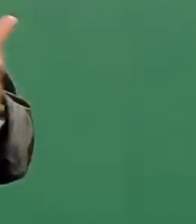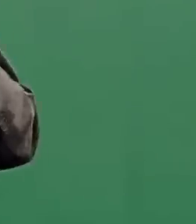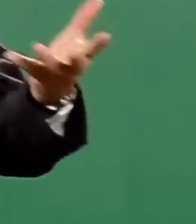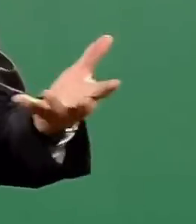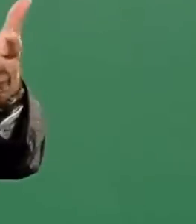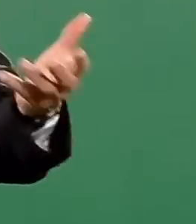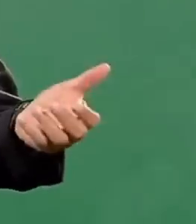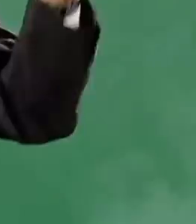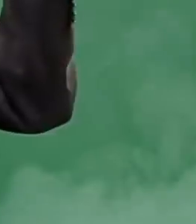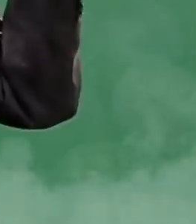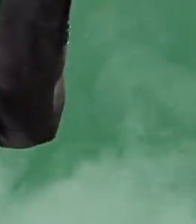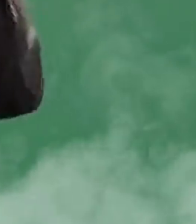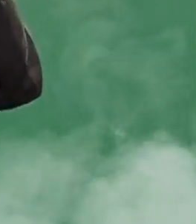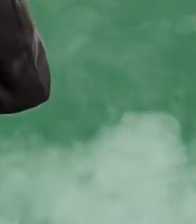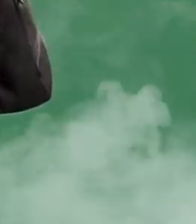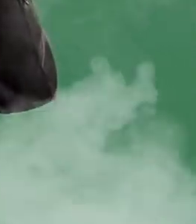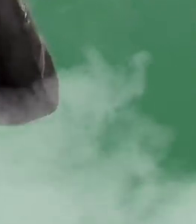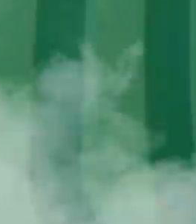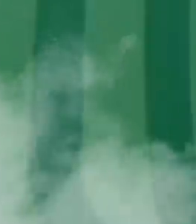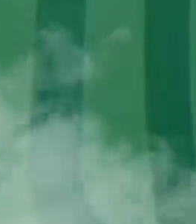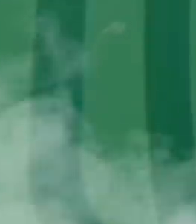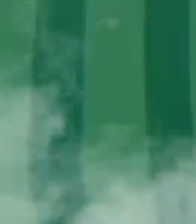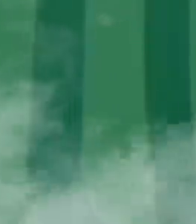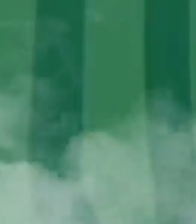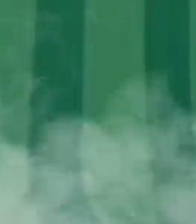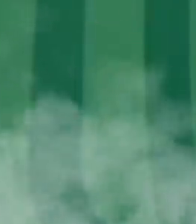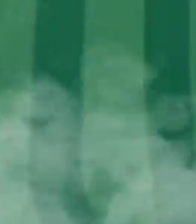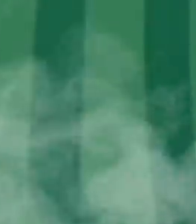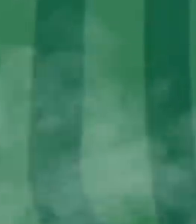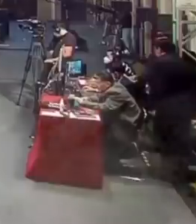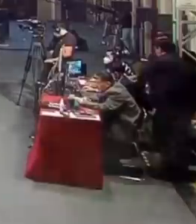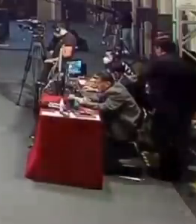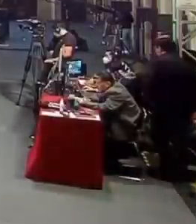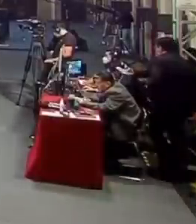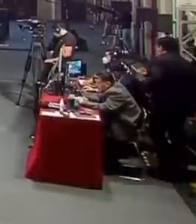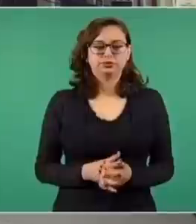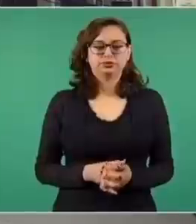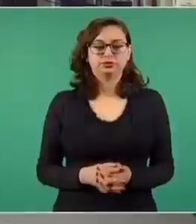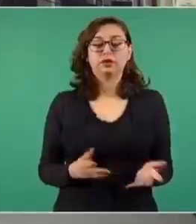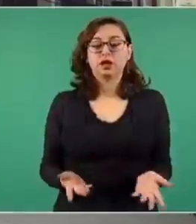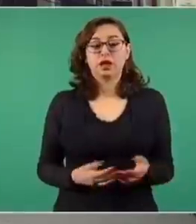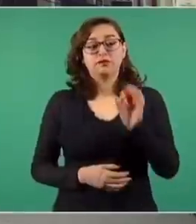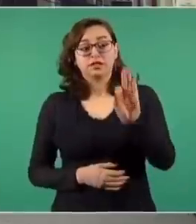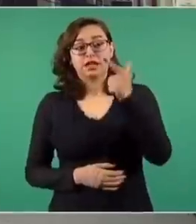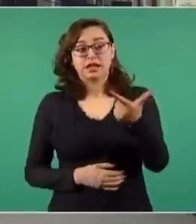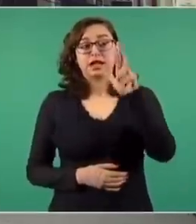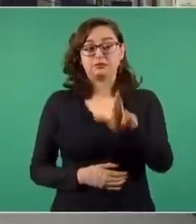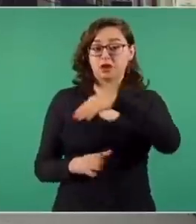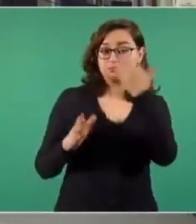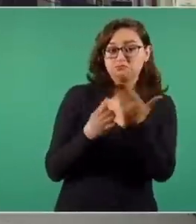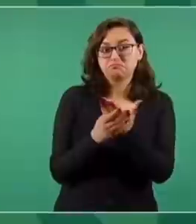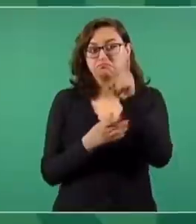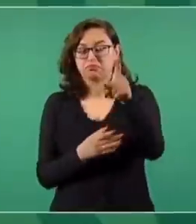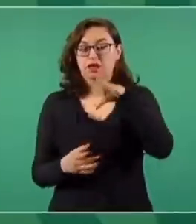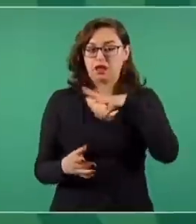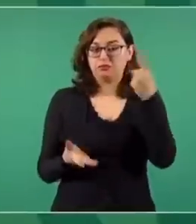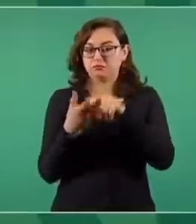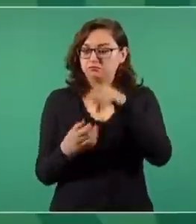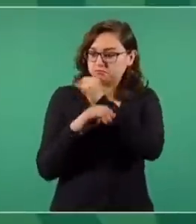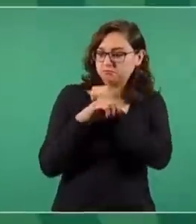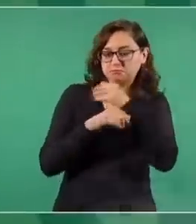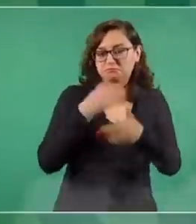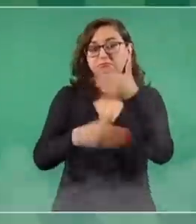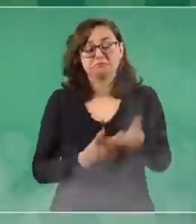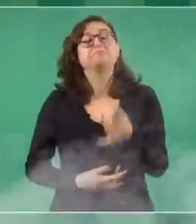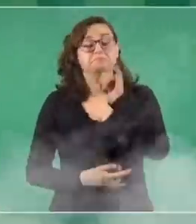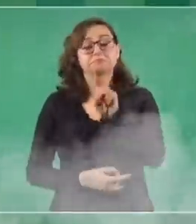ventilar todos los casos de corrupción y que los ciudadanos en libertad puedan presentar denuncia. En este caso es un expediente abierto por la Fiscalía General de la República. un expediente abierto y va a ser la